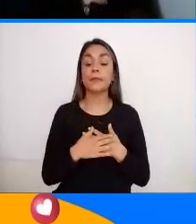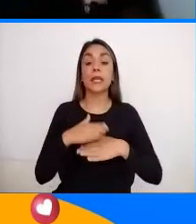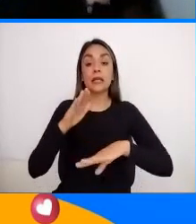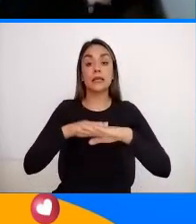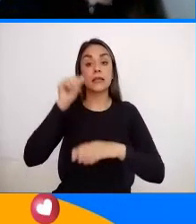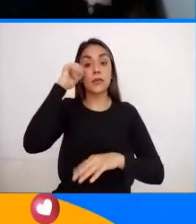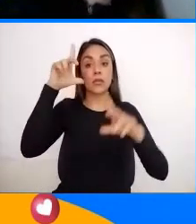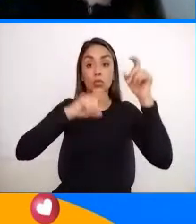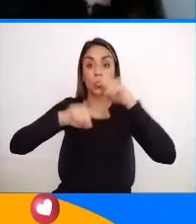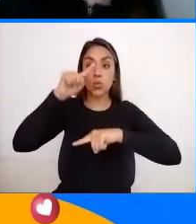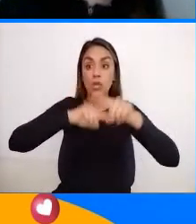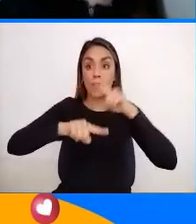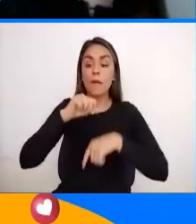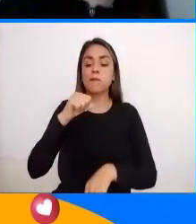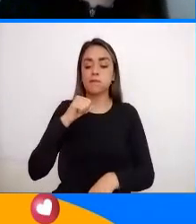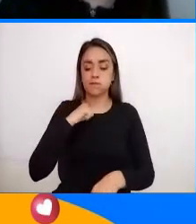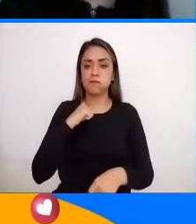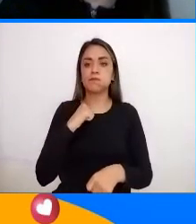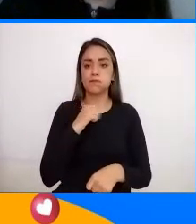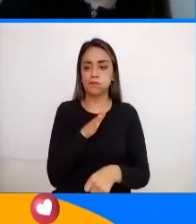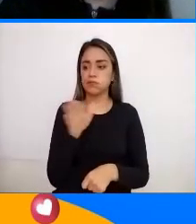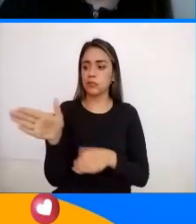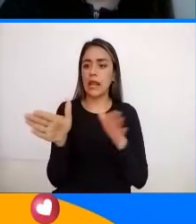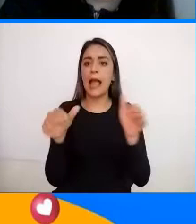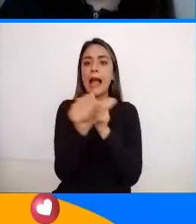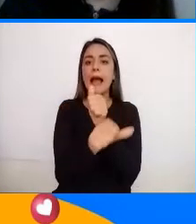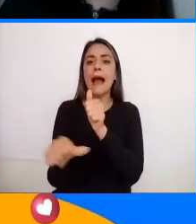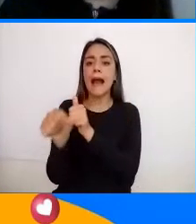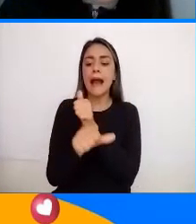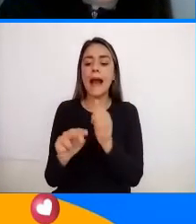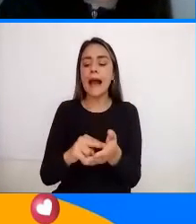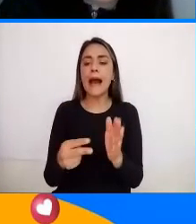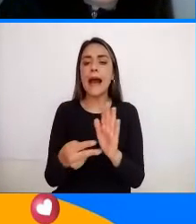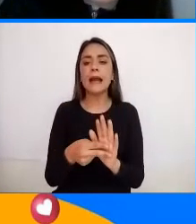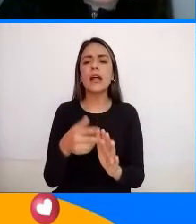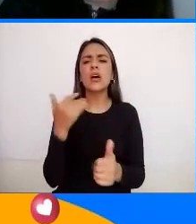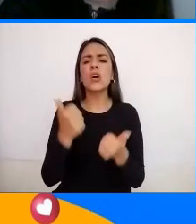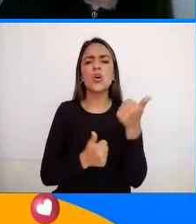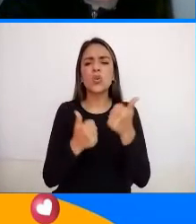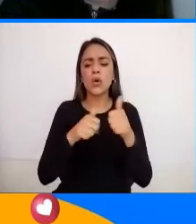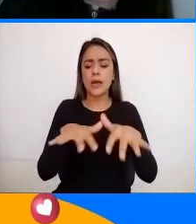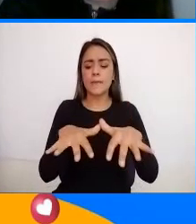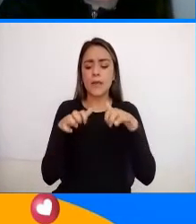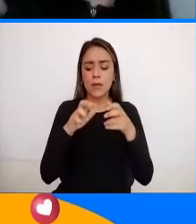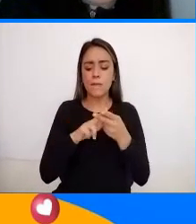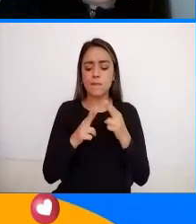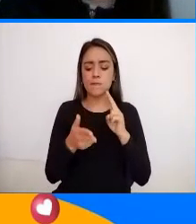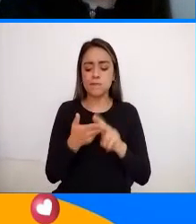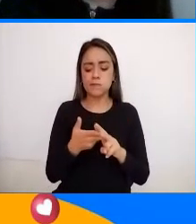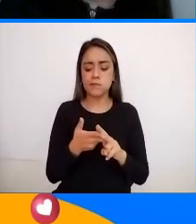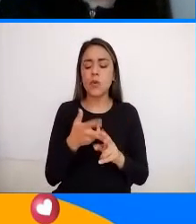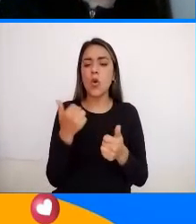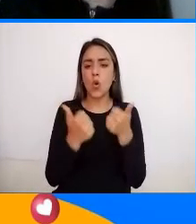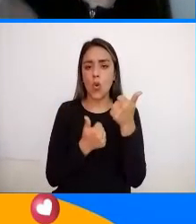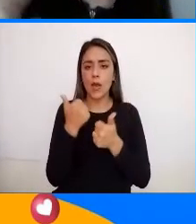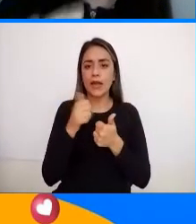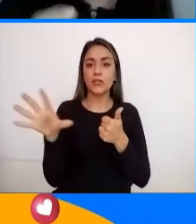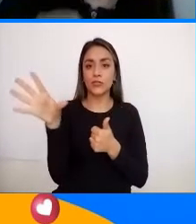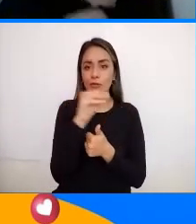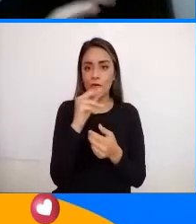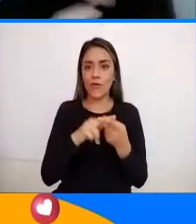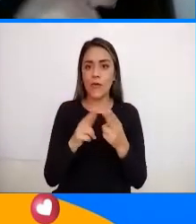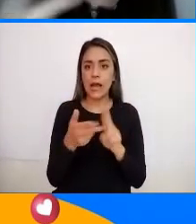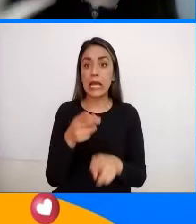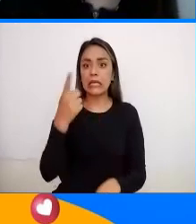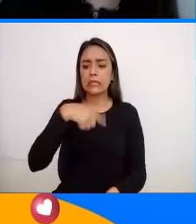turismo Pues tiene Varias áreas Y también En el área De los eventos Ferias y todo esto Entonces ellos Ellos